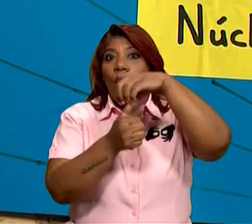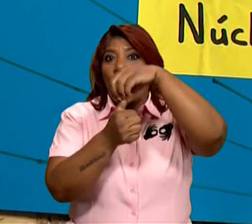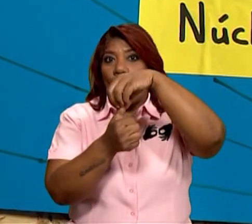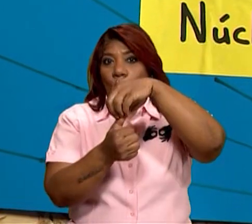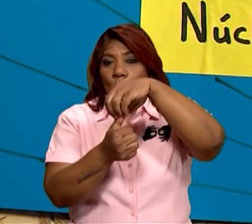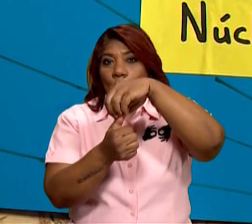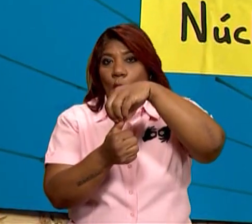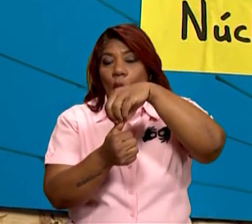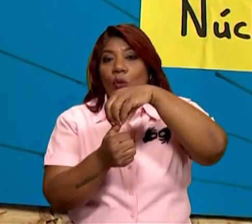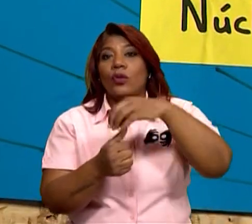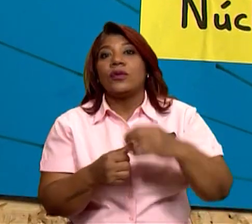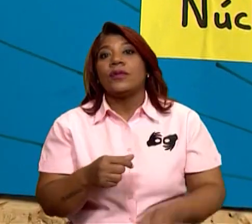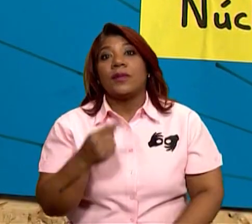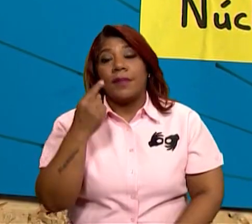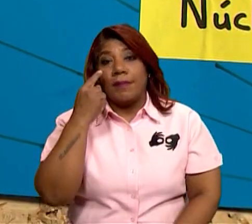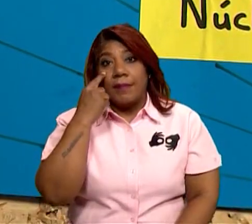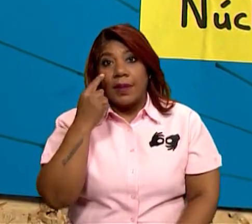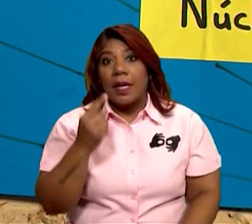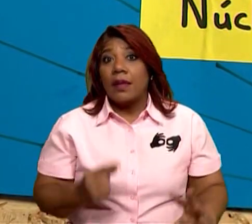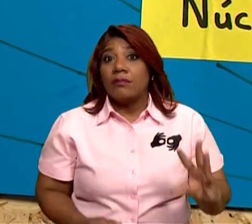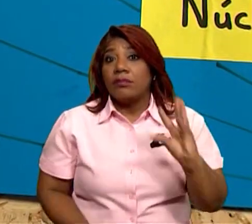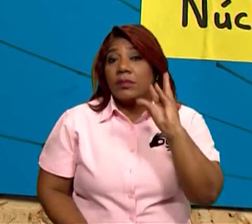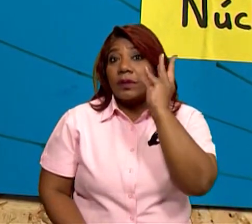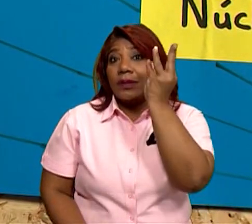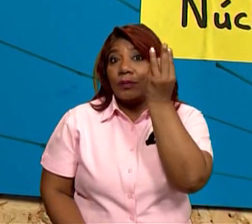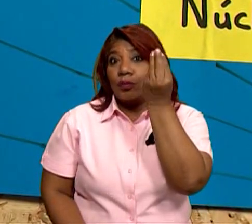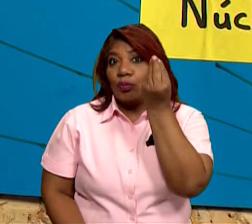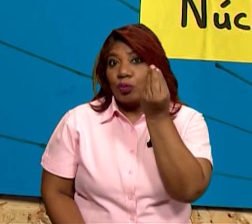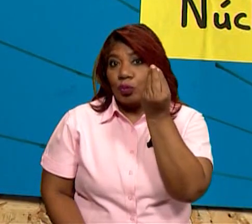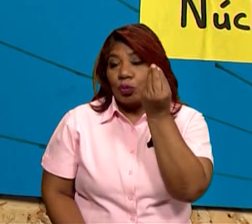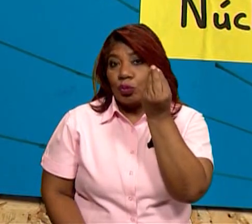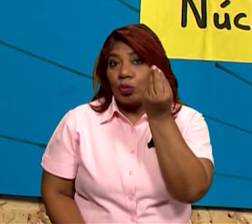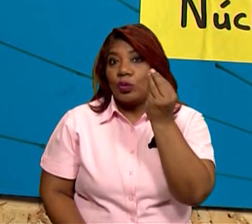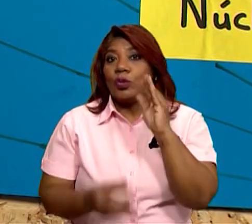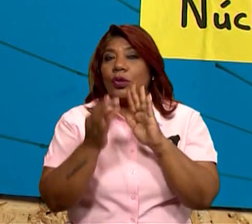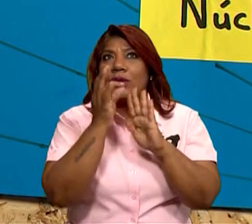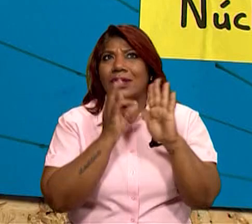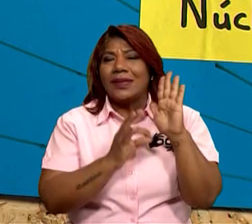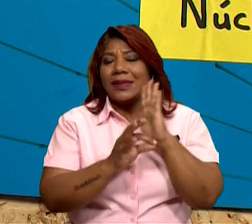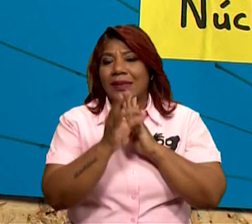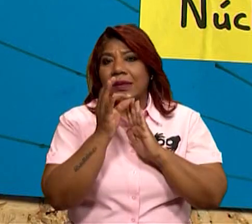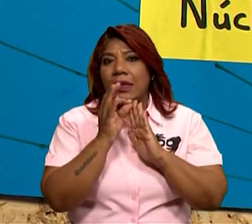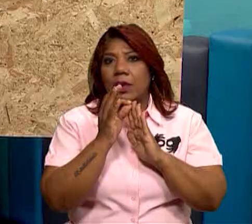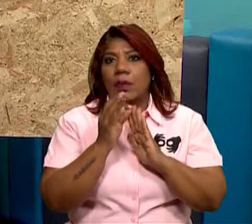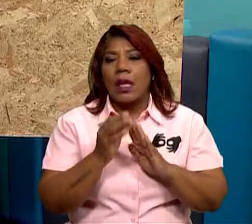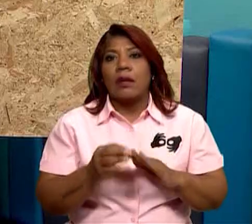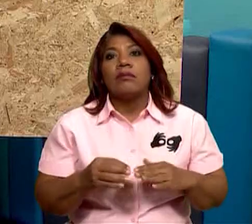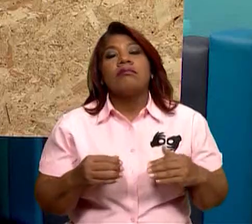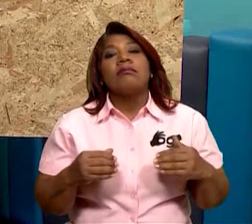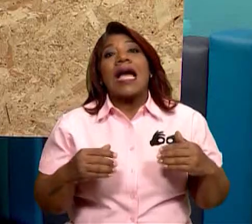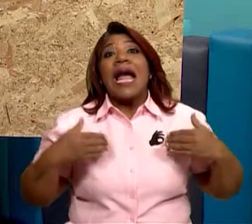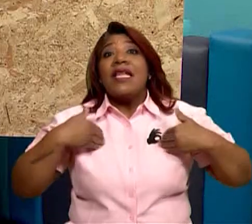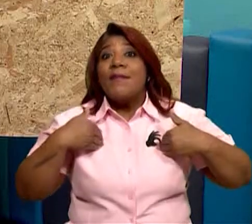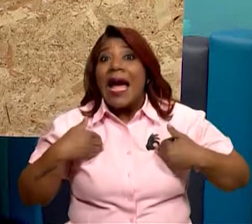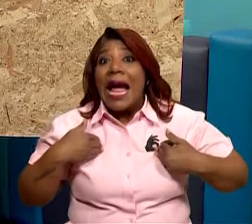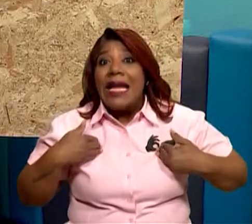organismos pluricelulares. Tenemos aquí que son las plantas, pero ¿qué más podrían ser?